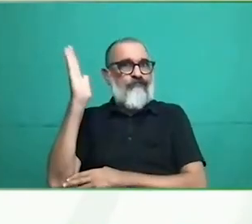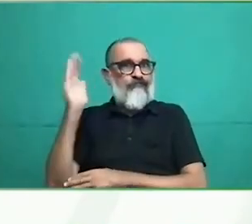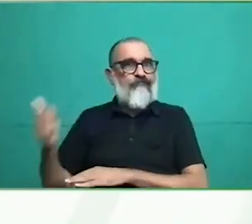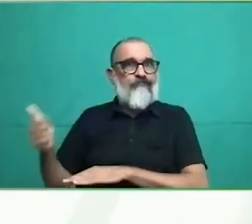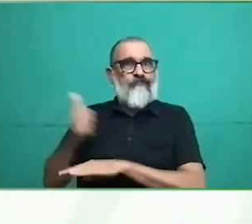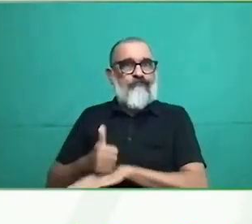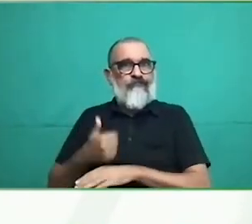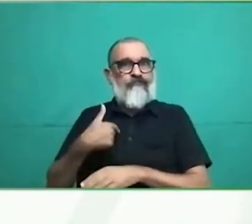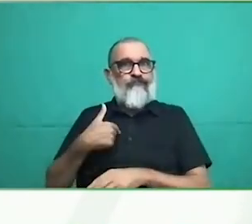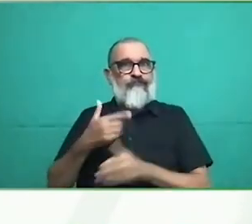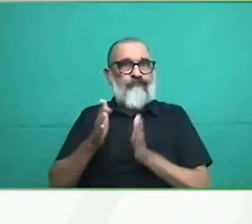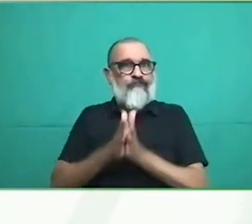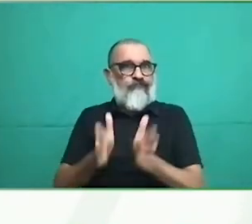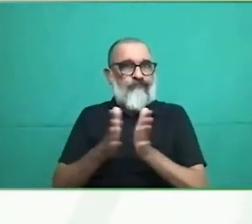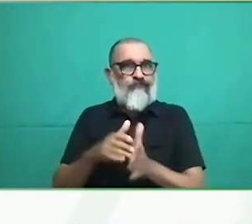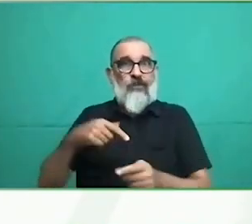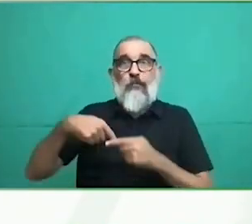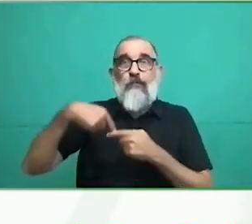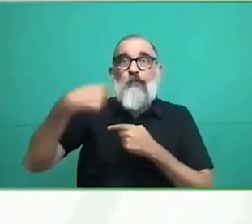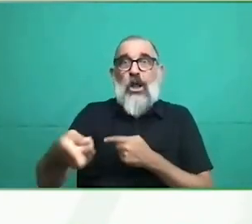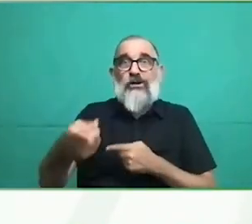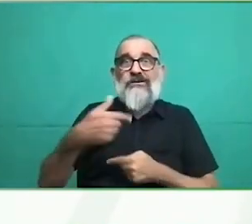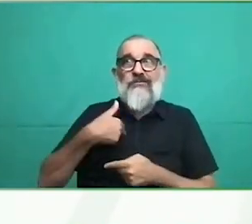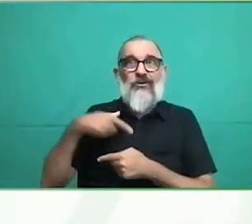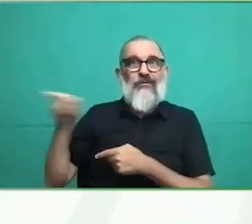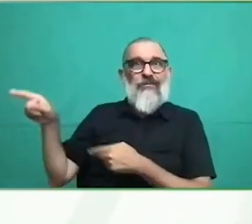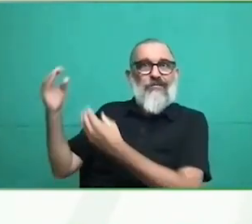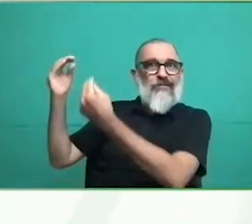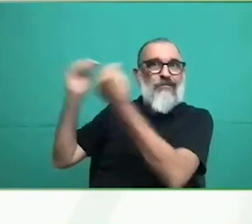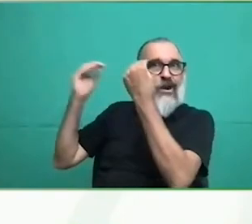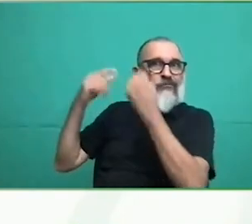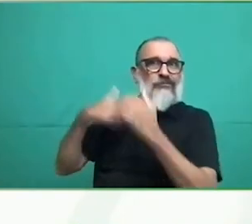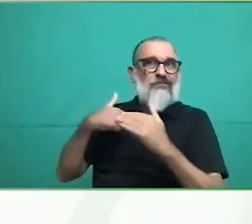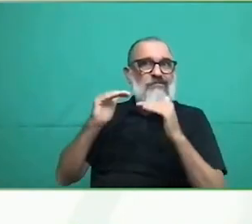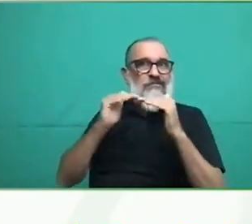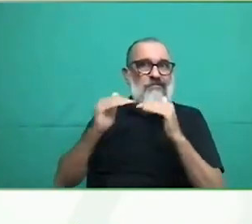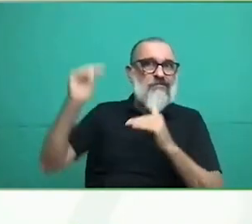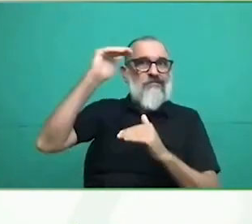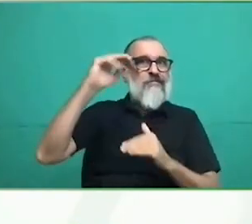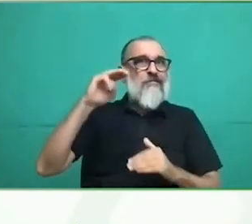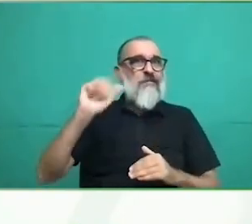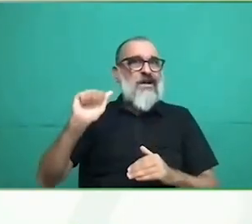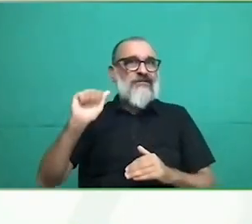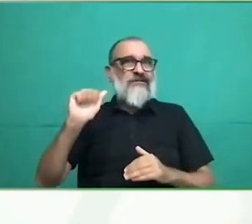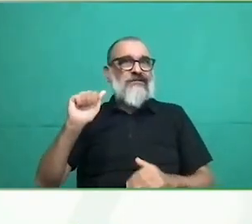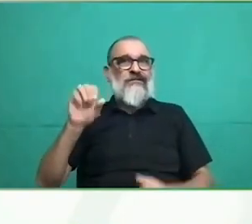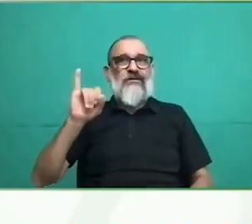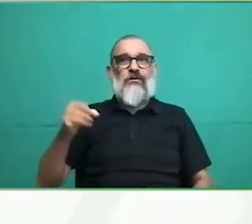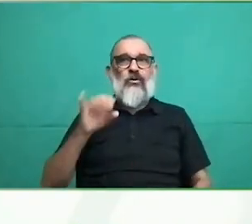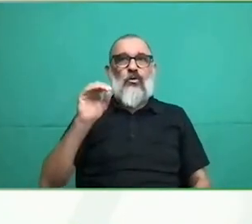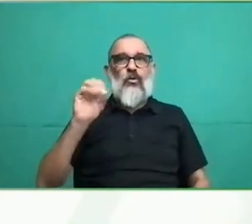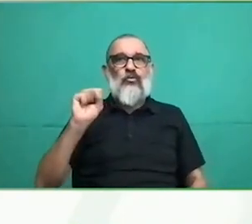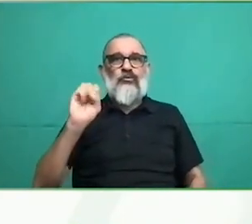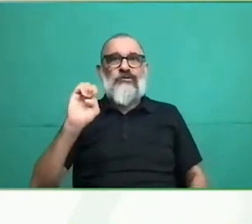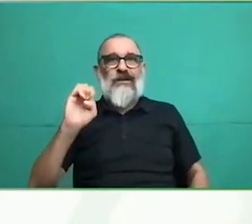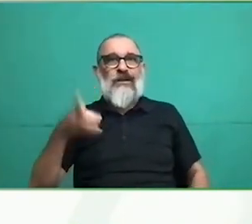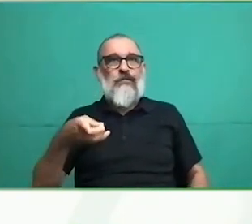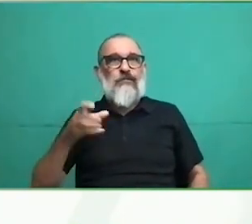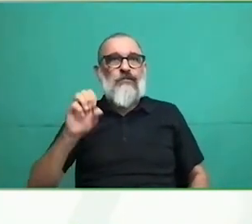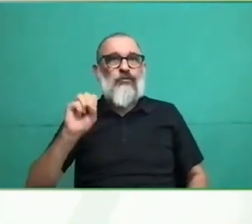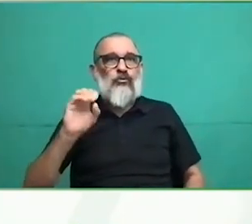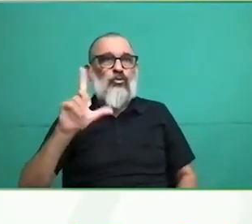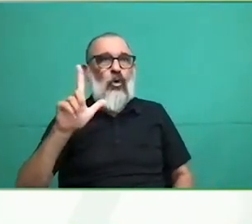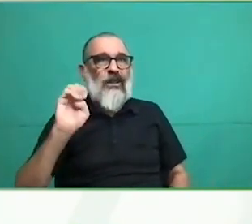y obviamente es abogado activo en defensa de los estándares de la convención.